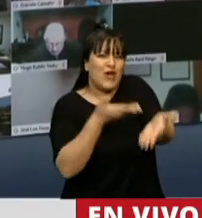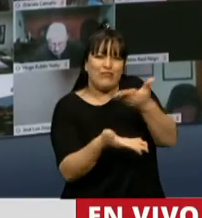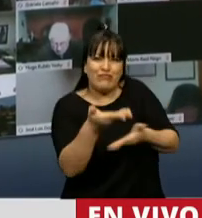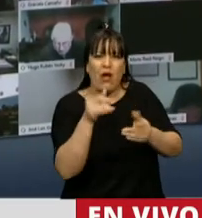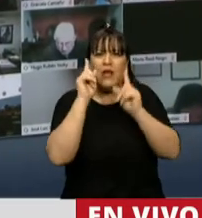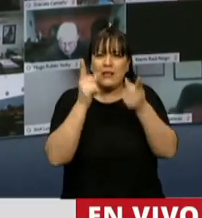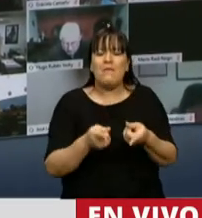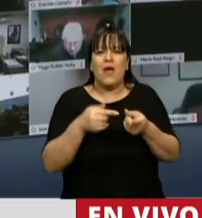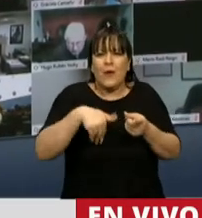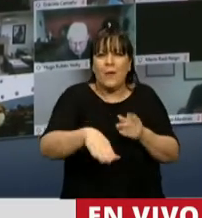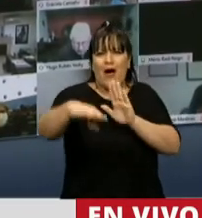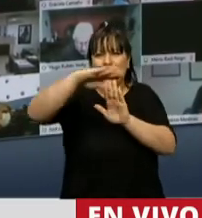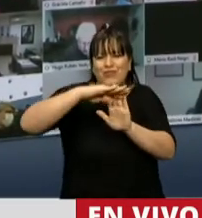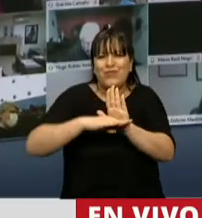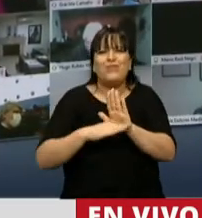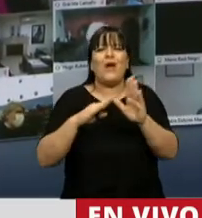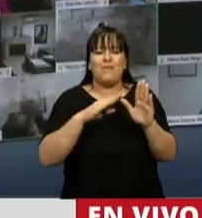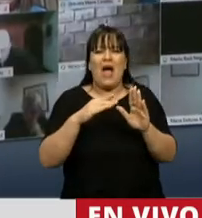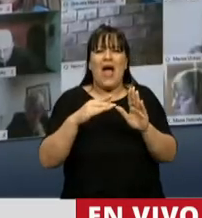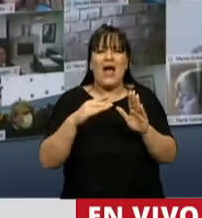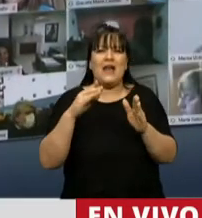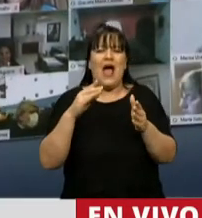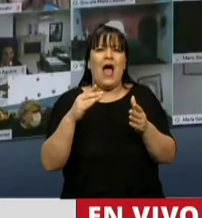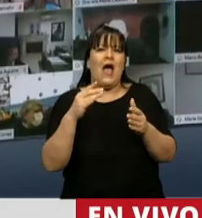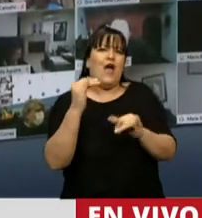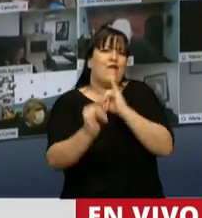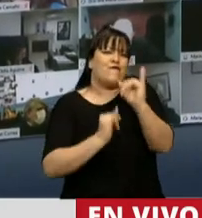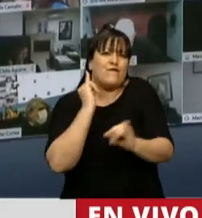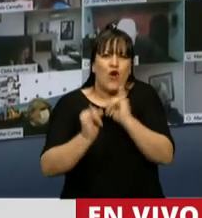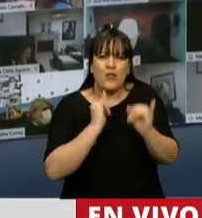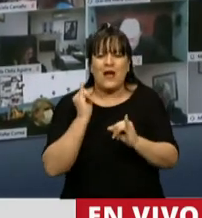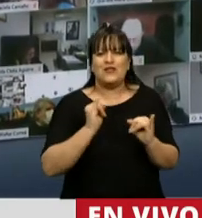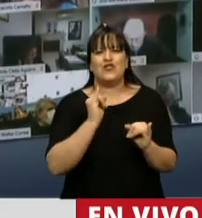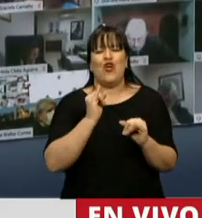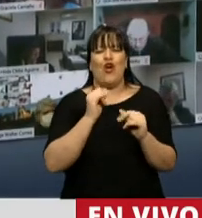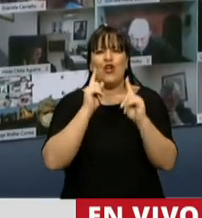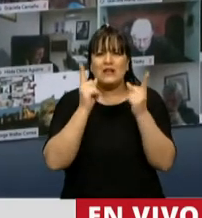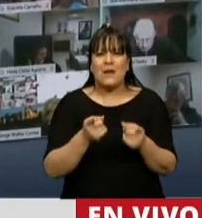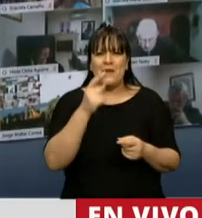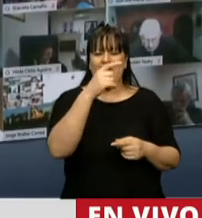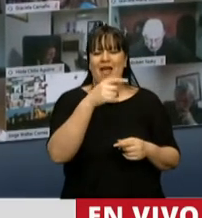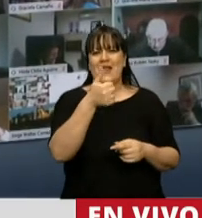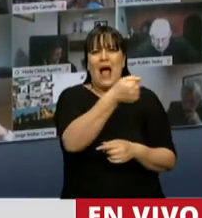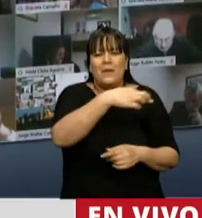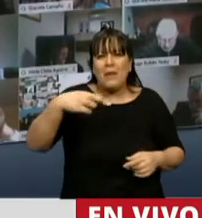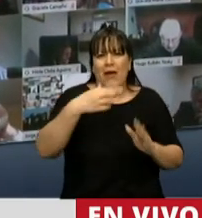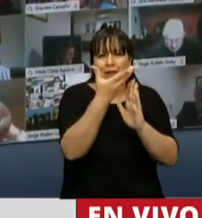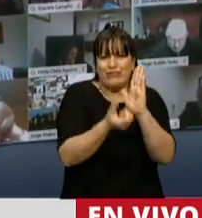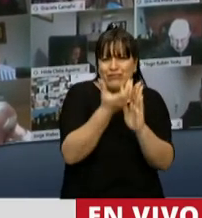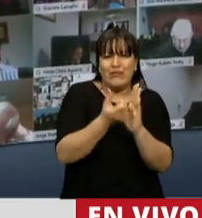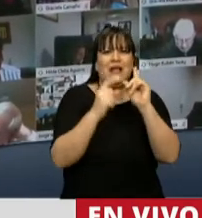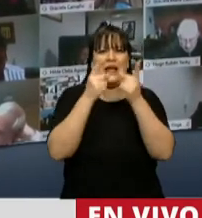para la compilación y el tratamiento de la información producida por las interfaces tecnológicas y por las líneas telefónicas.